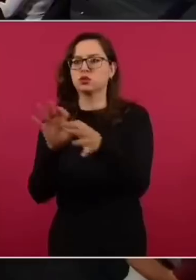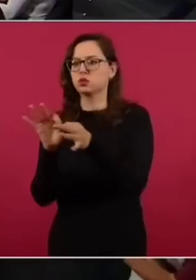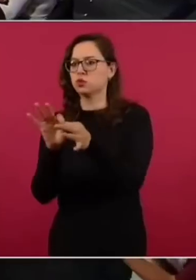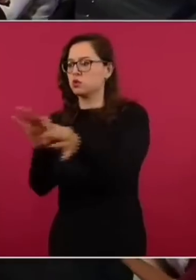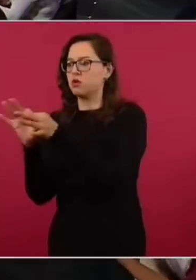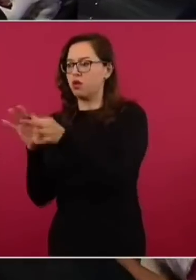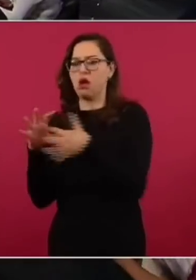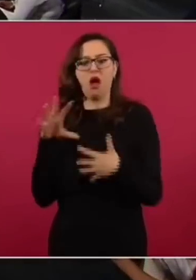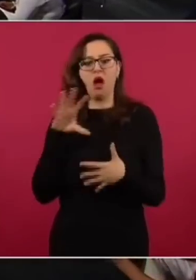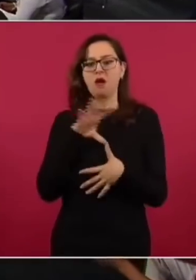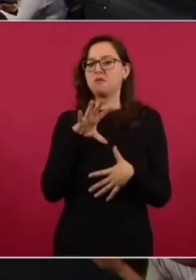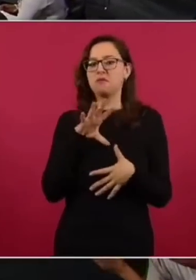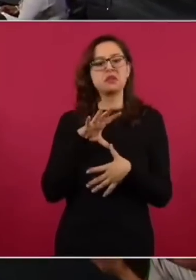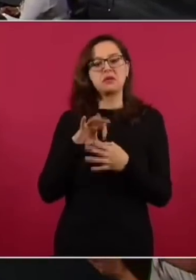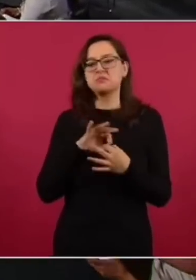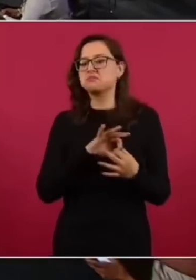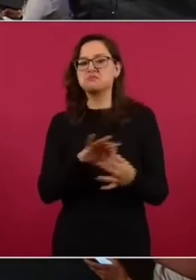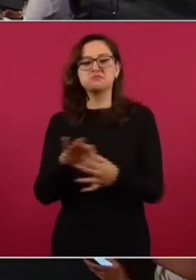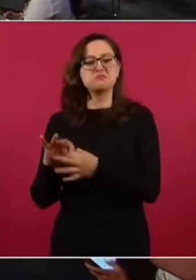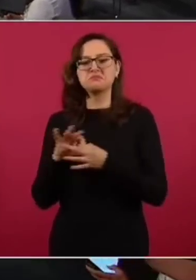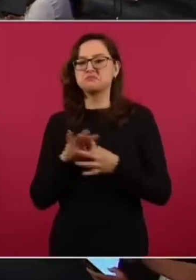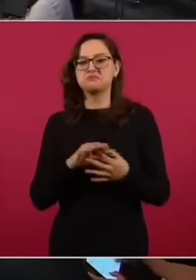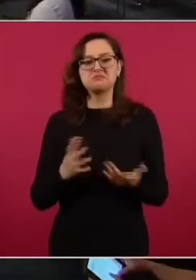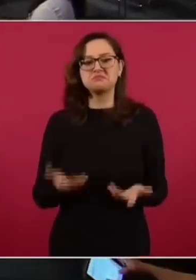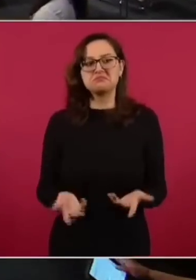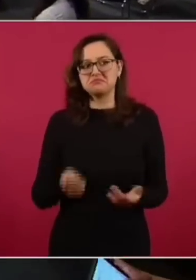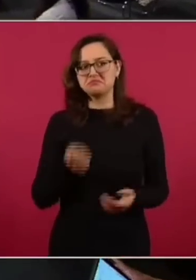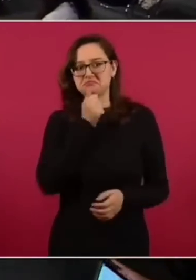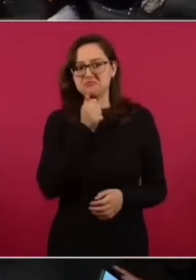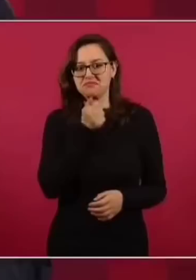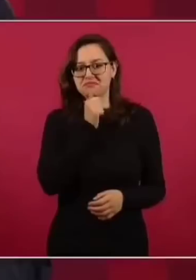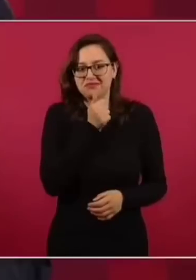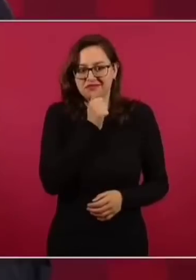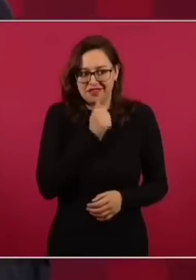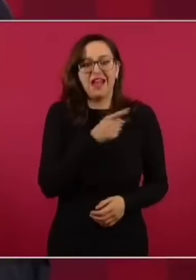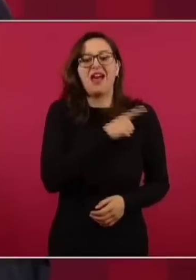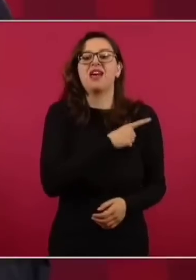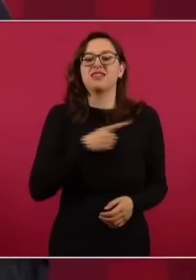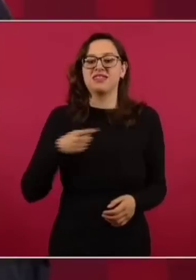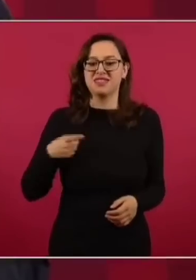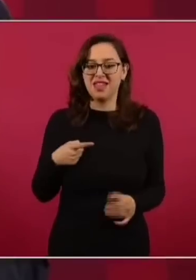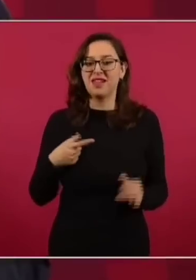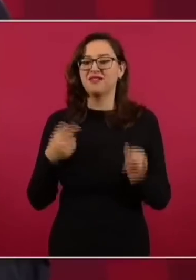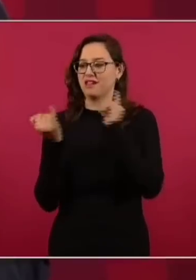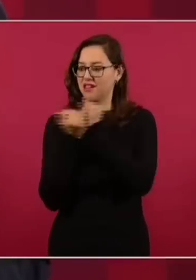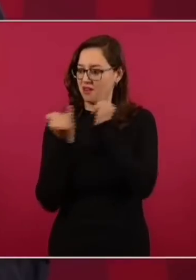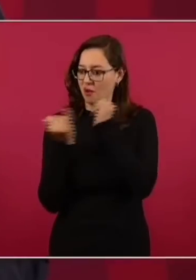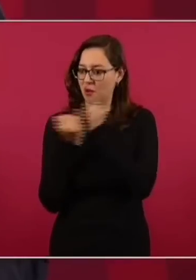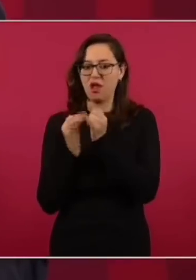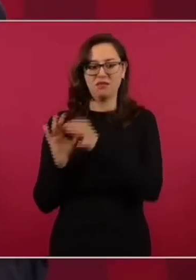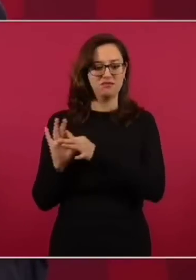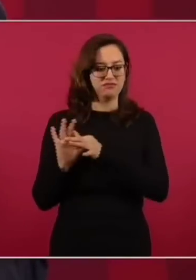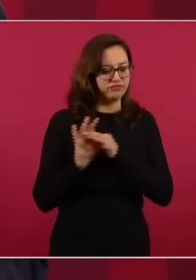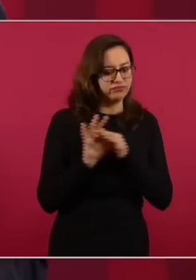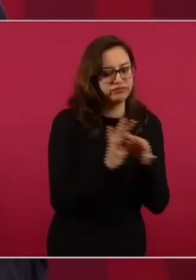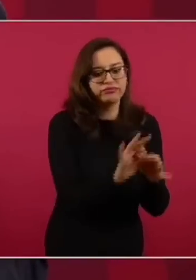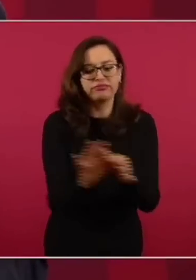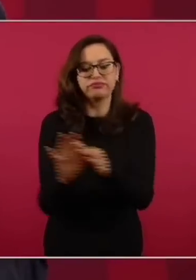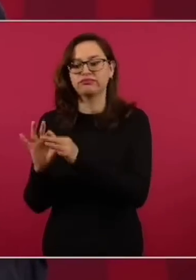con respeto a la soberanía de cada nación. Eso es lo más recomendable.